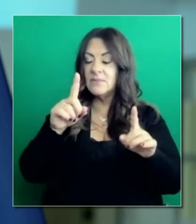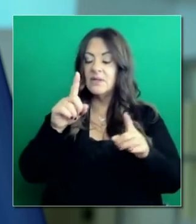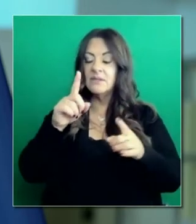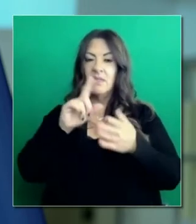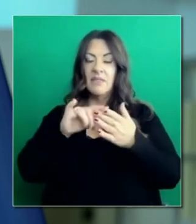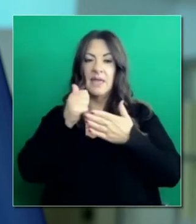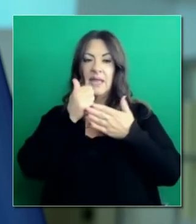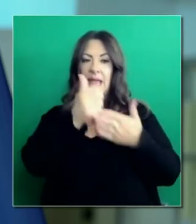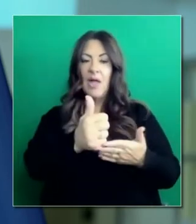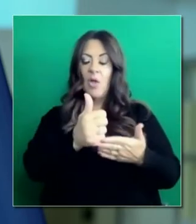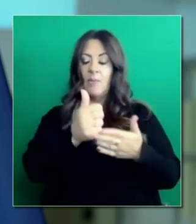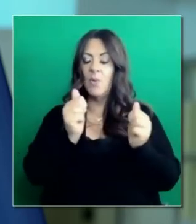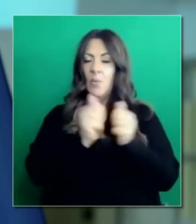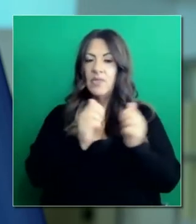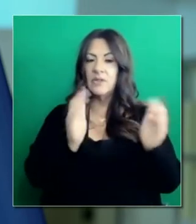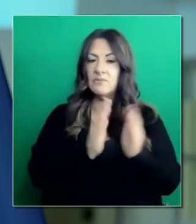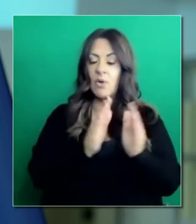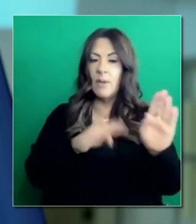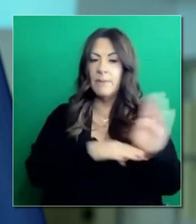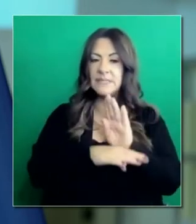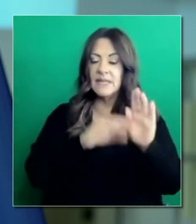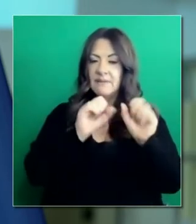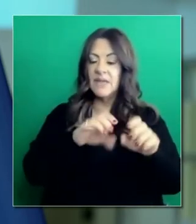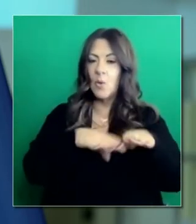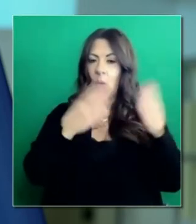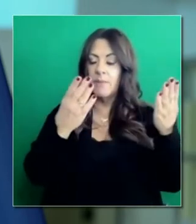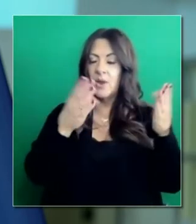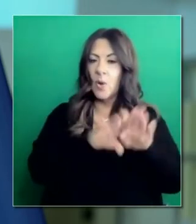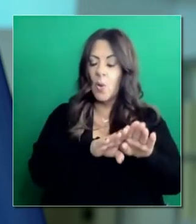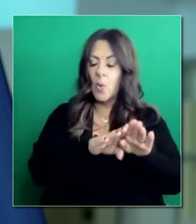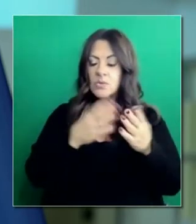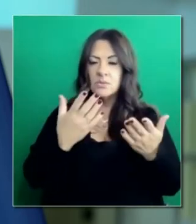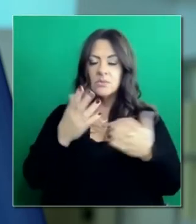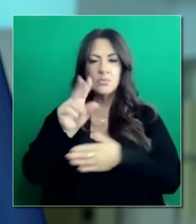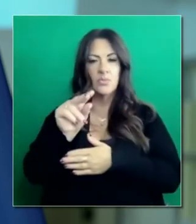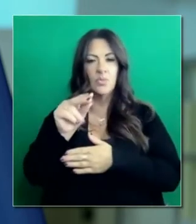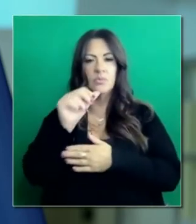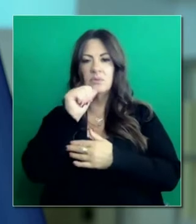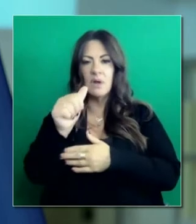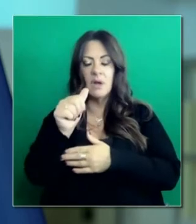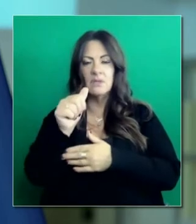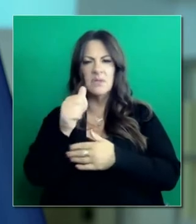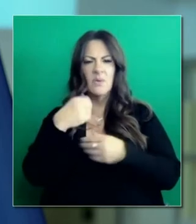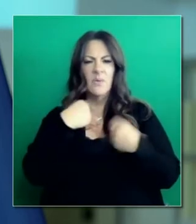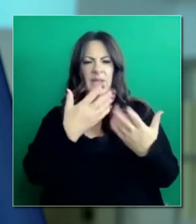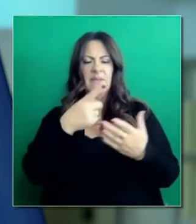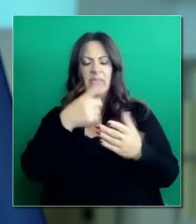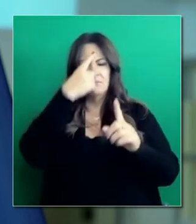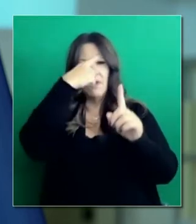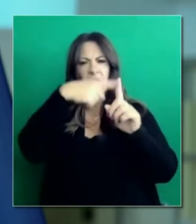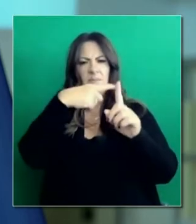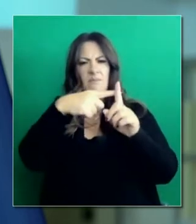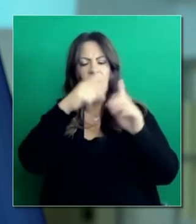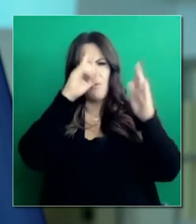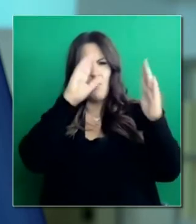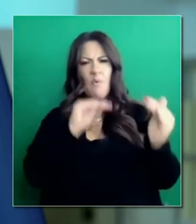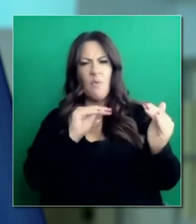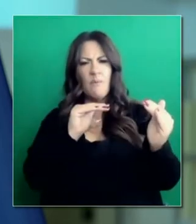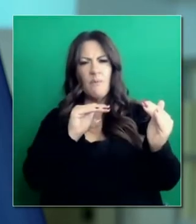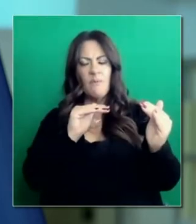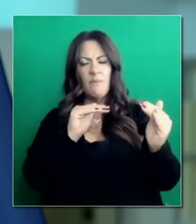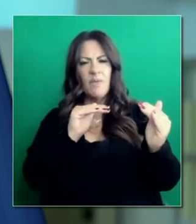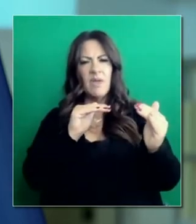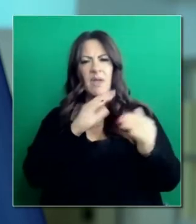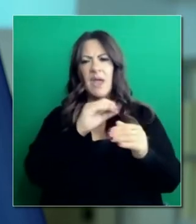negocios, porque hay muchos a través de todo el estado, y darles alguna impresión de optimismo, no solamente para los negocios, pero